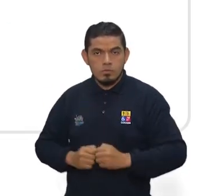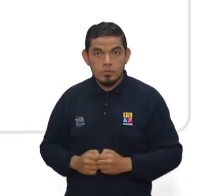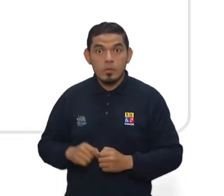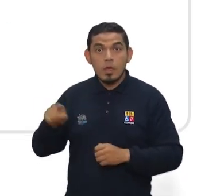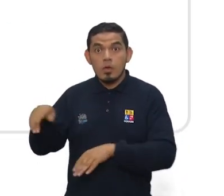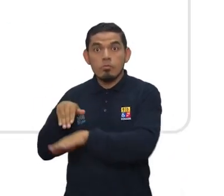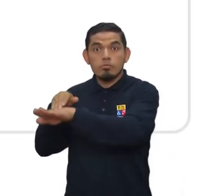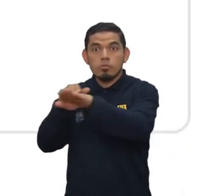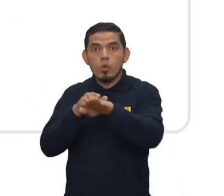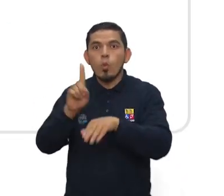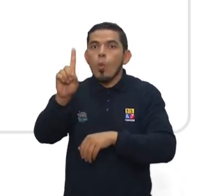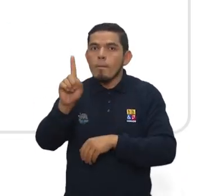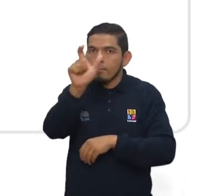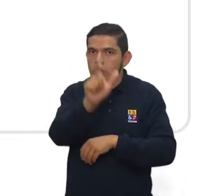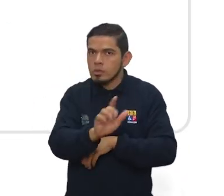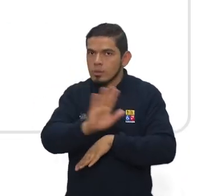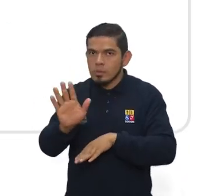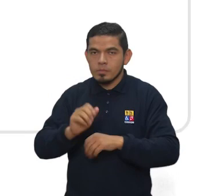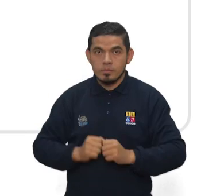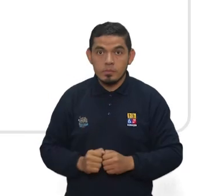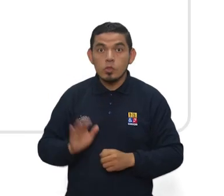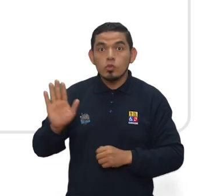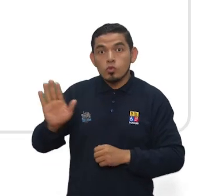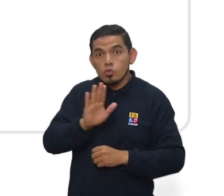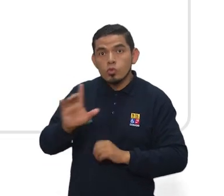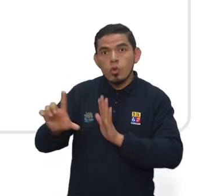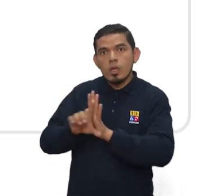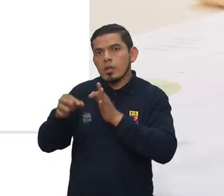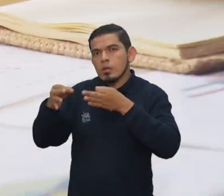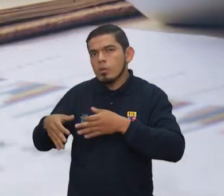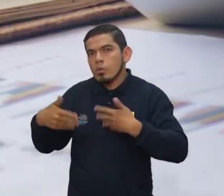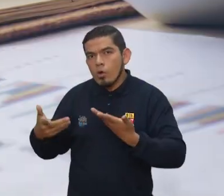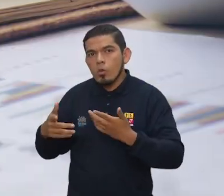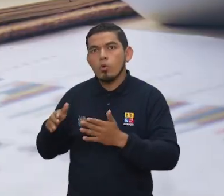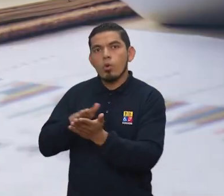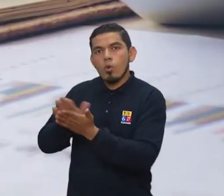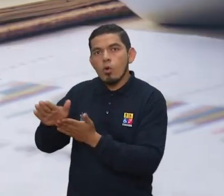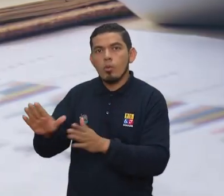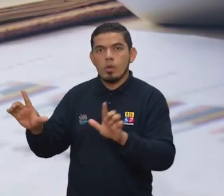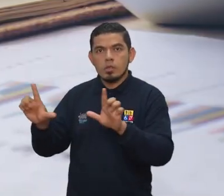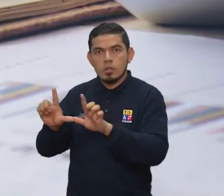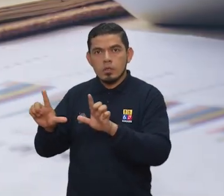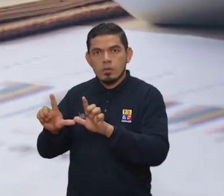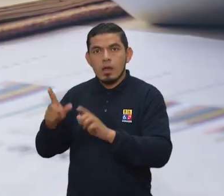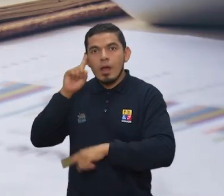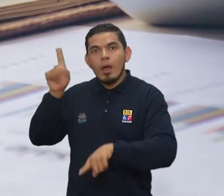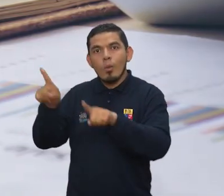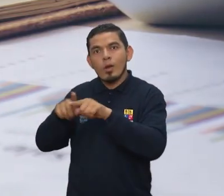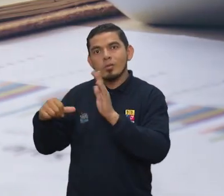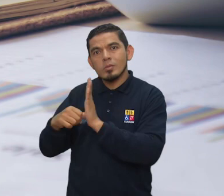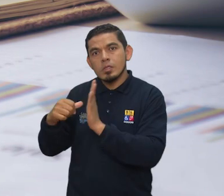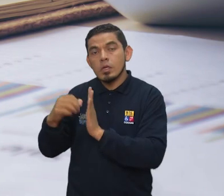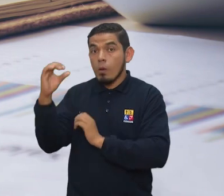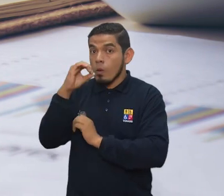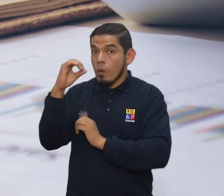últimos 5 años. Estas no podrán auspiciar a más de una persona. Su existencia y vida jurídica se acreditará a través de la